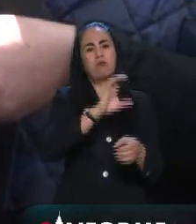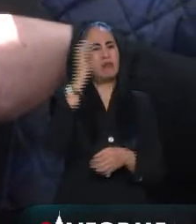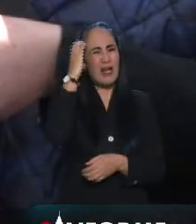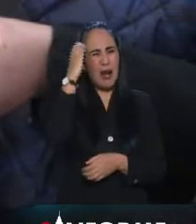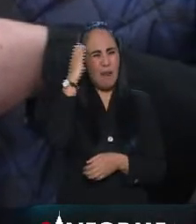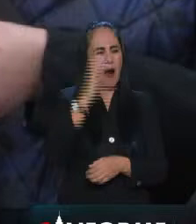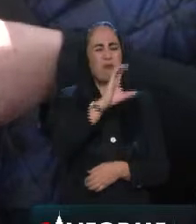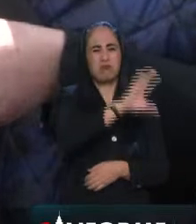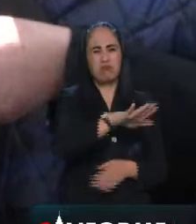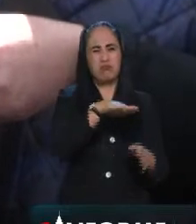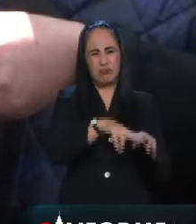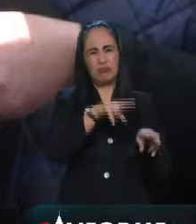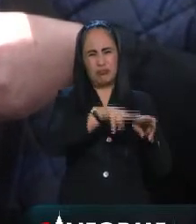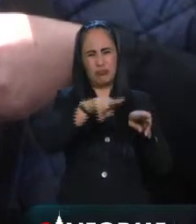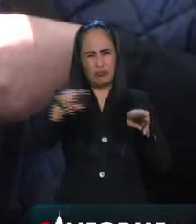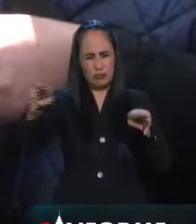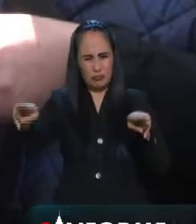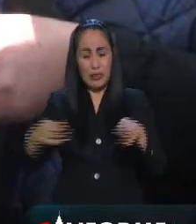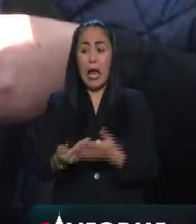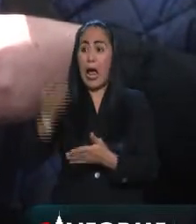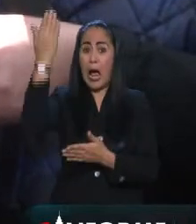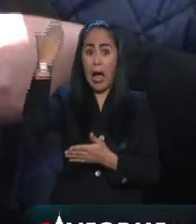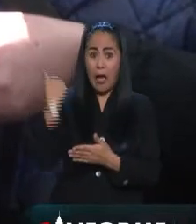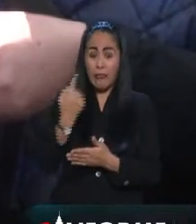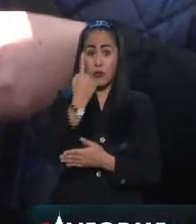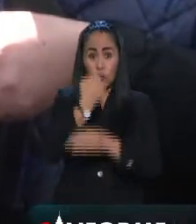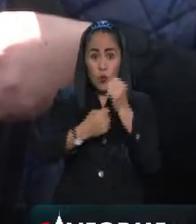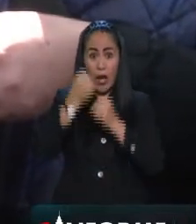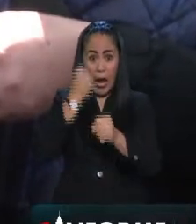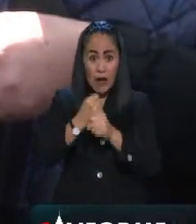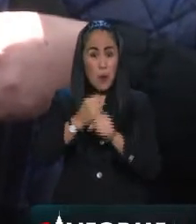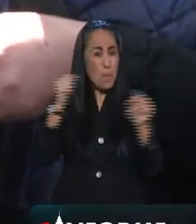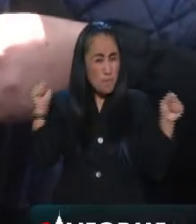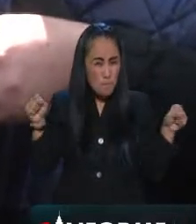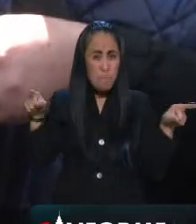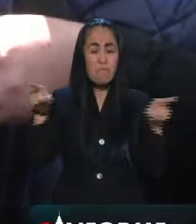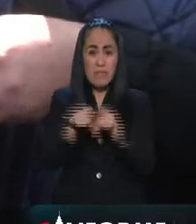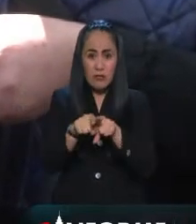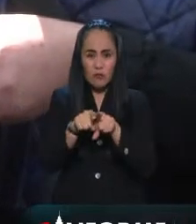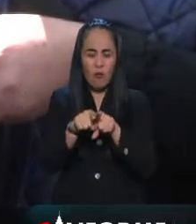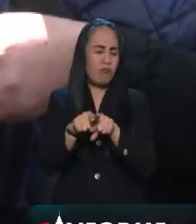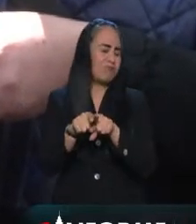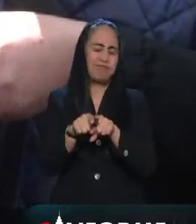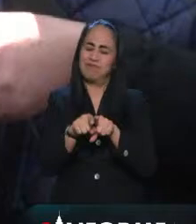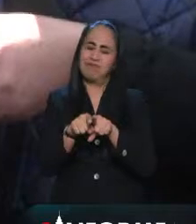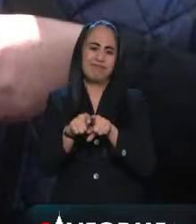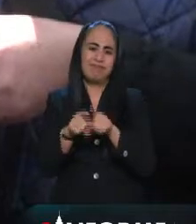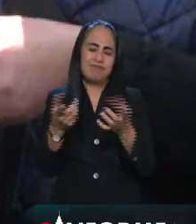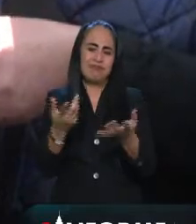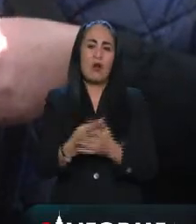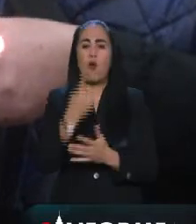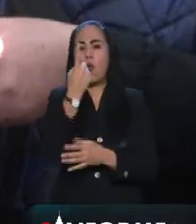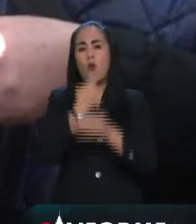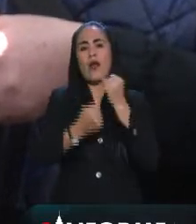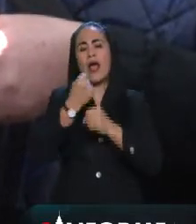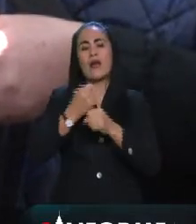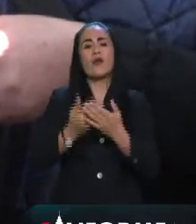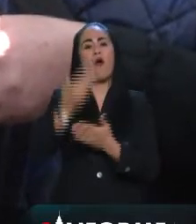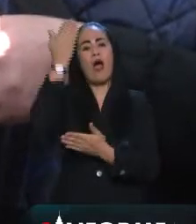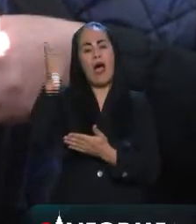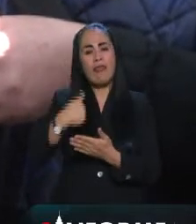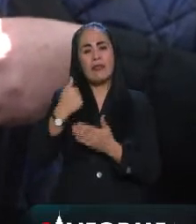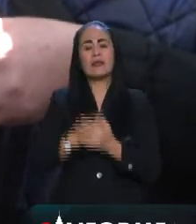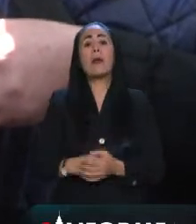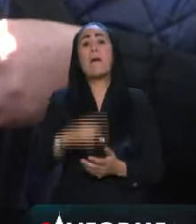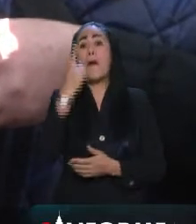incremento en hospitalizaciones a lo que tuvimos hace un año. Hace un año llegamos a tener ingresos